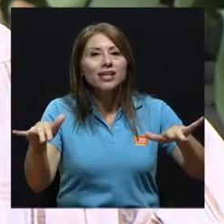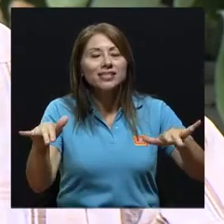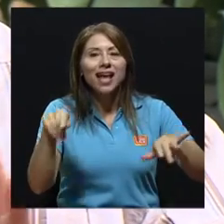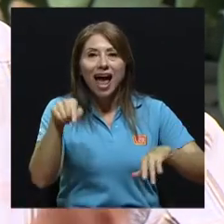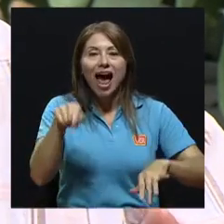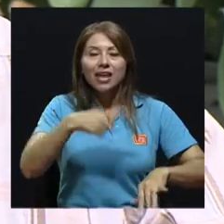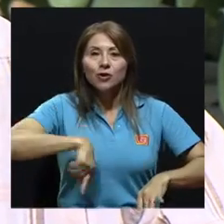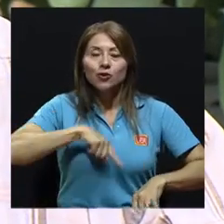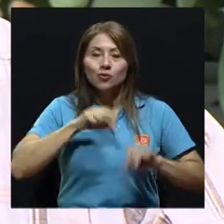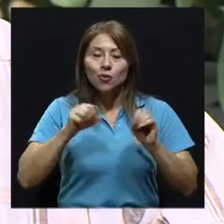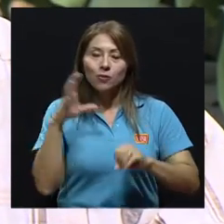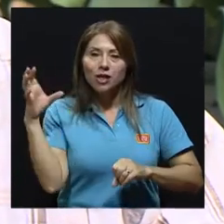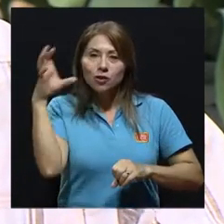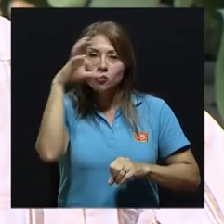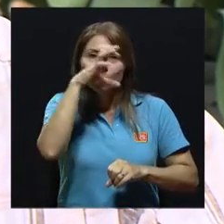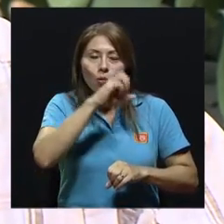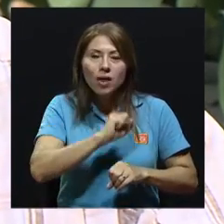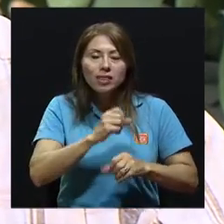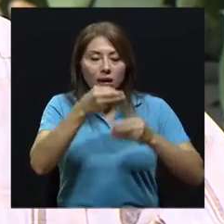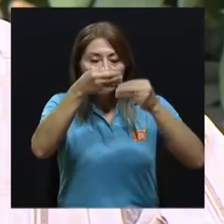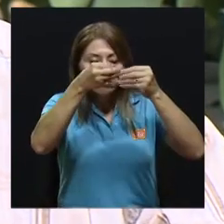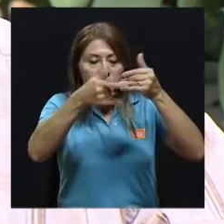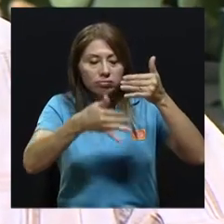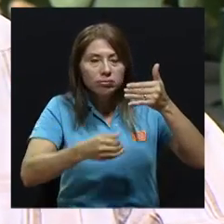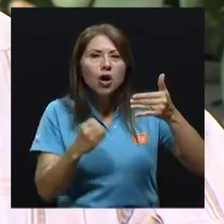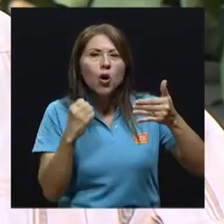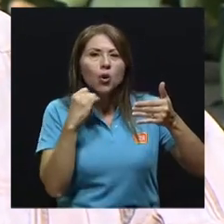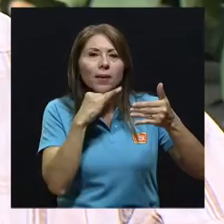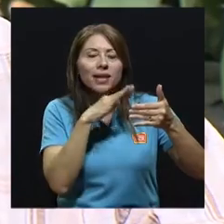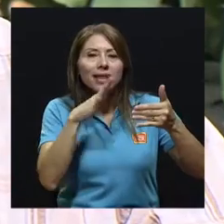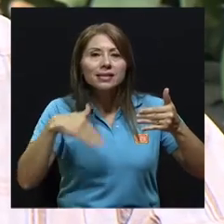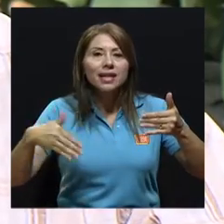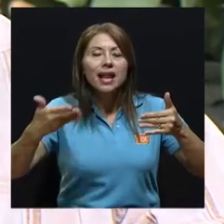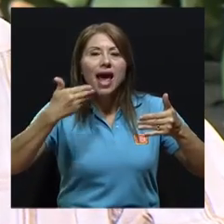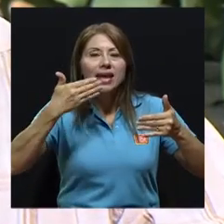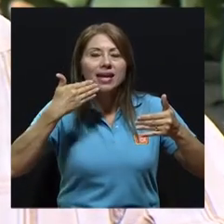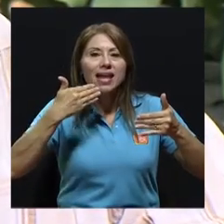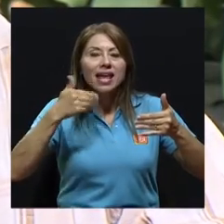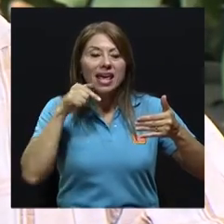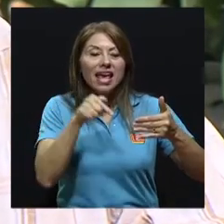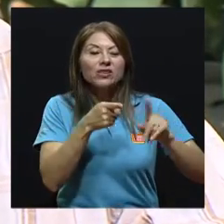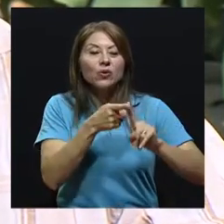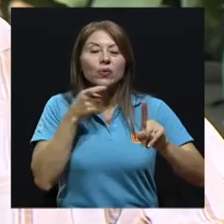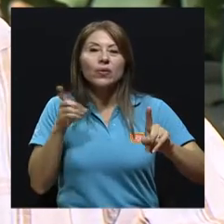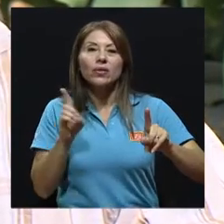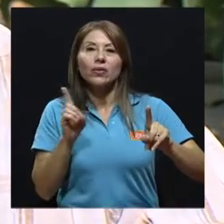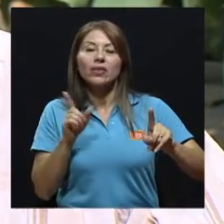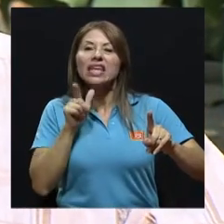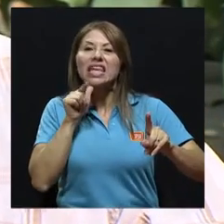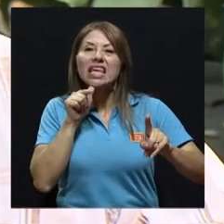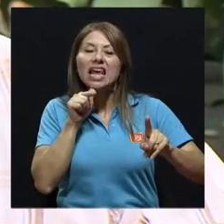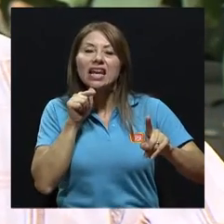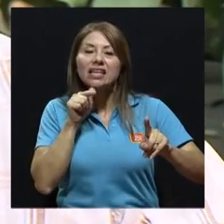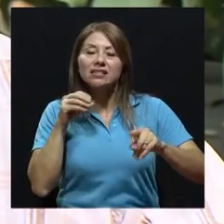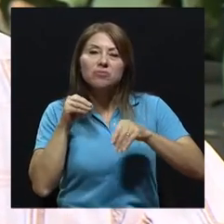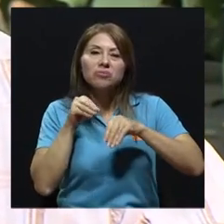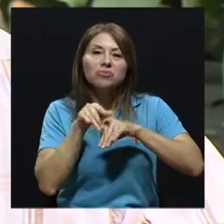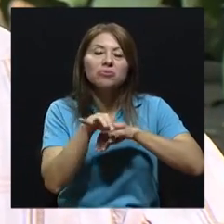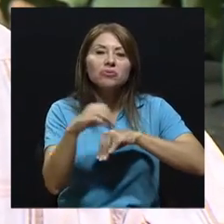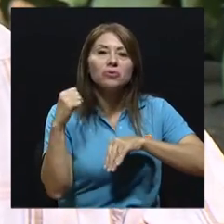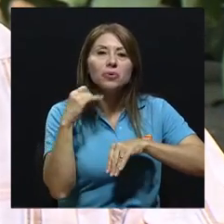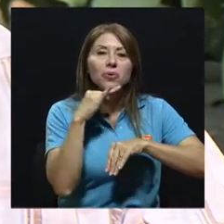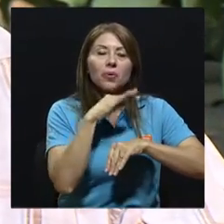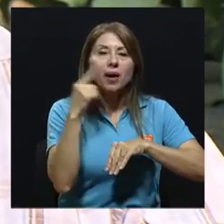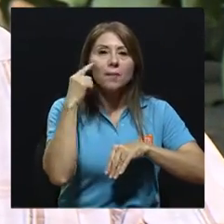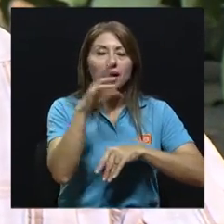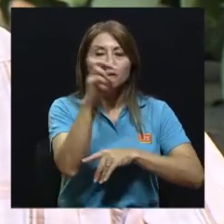de todas las posibles fuentes de contaminantes que hay en el aire, quiénes son los principales emisores para nuestro país. Y